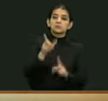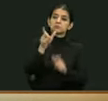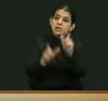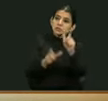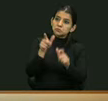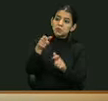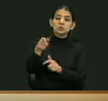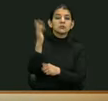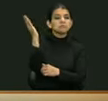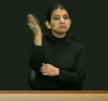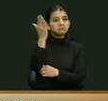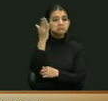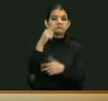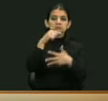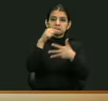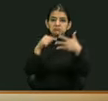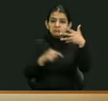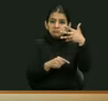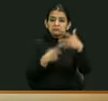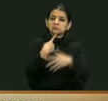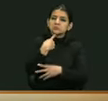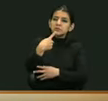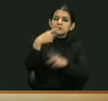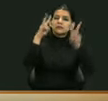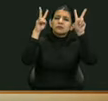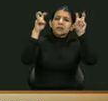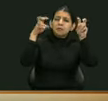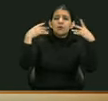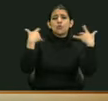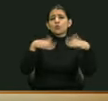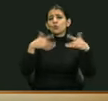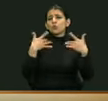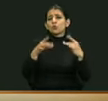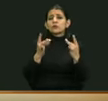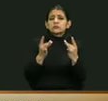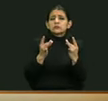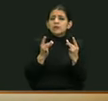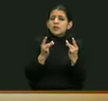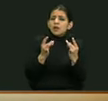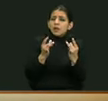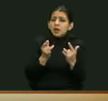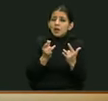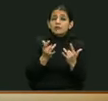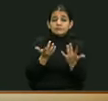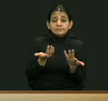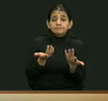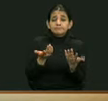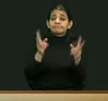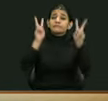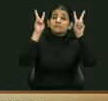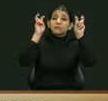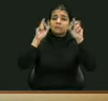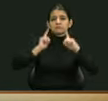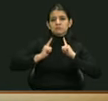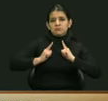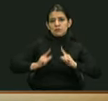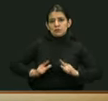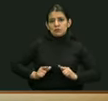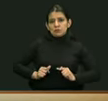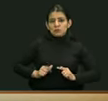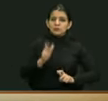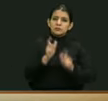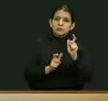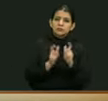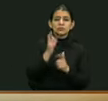intervinieron sobre este asunto tan delicado de las personas que